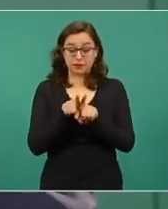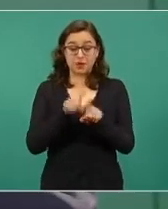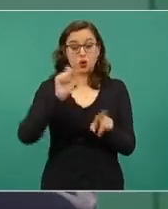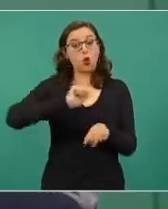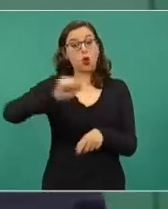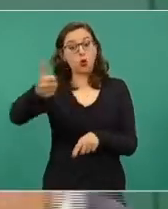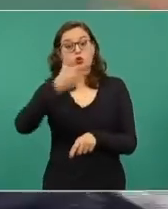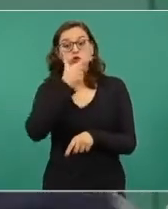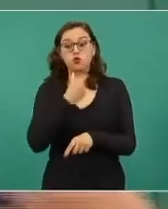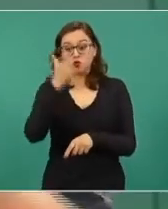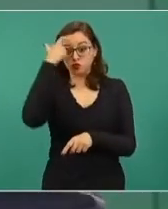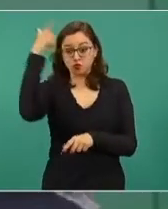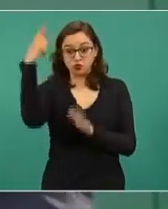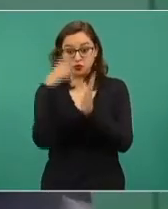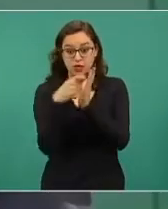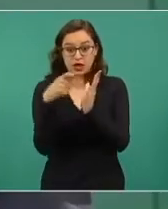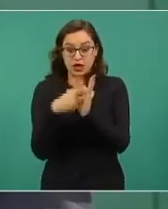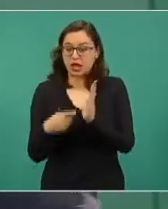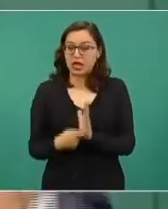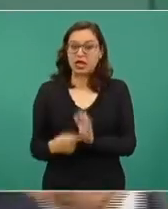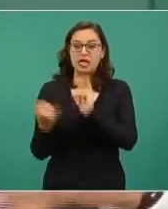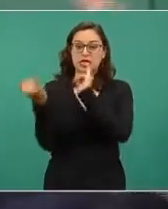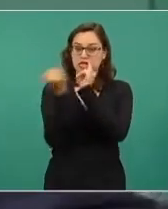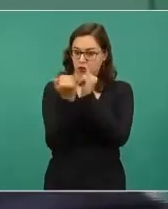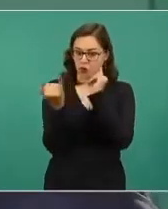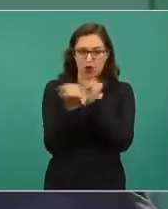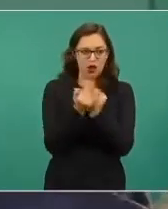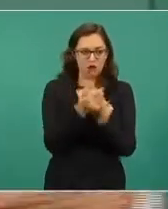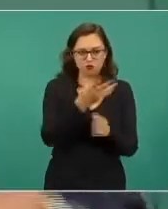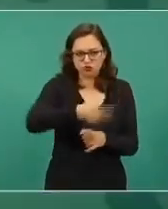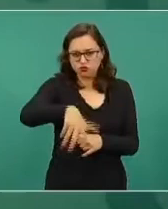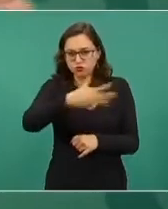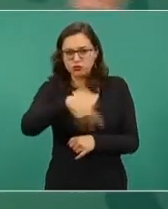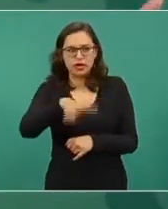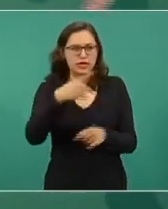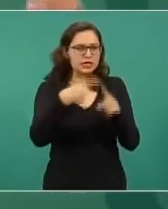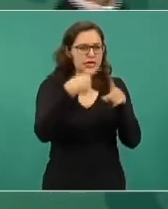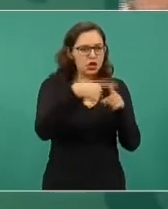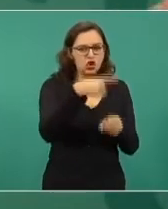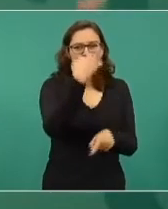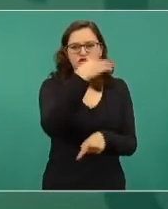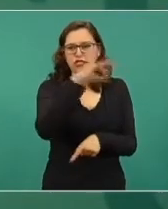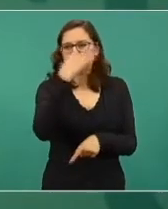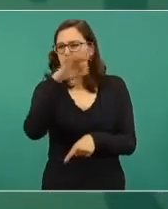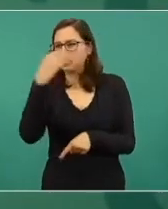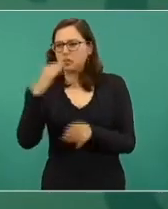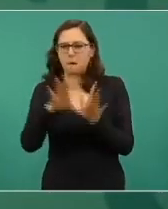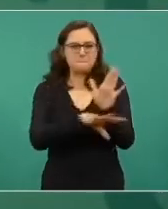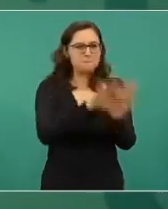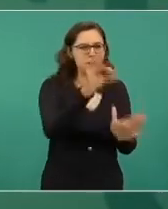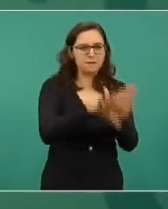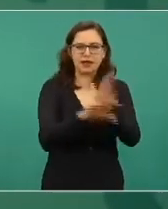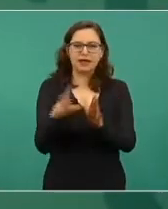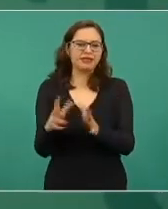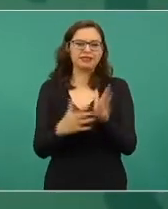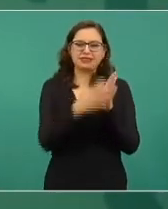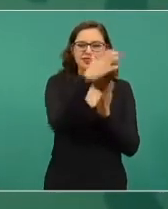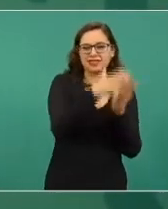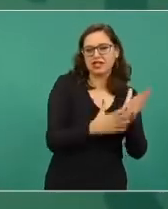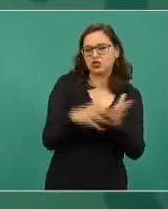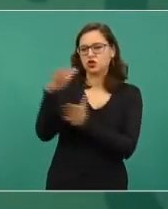hizo lo mismo y él no estaba enterado cuando escribió su texto